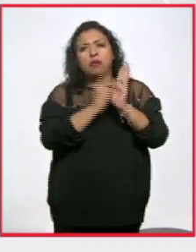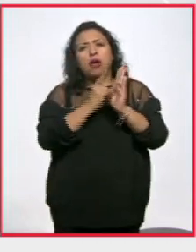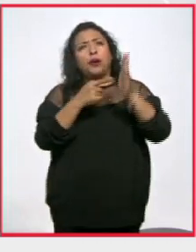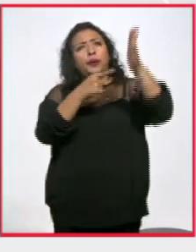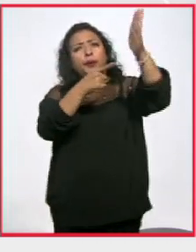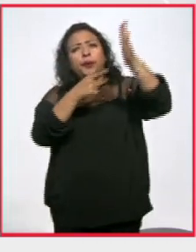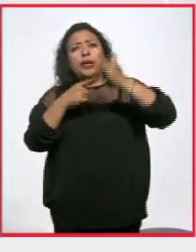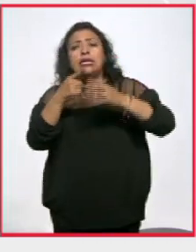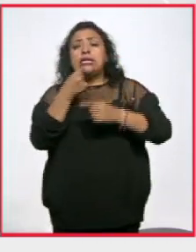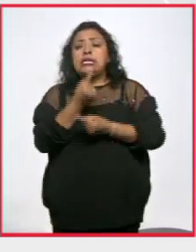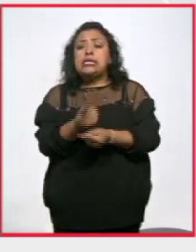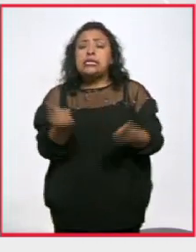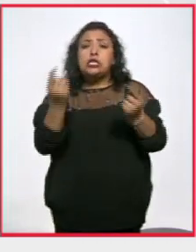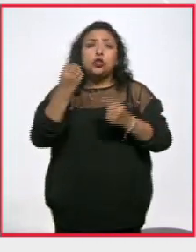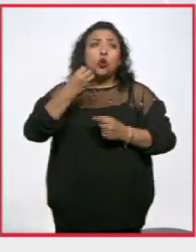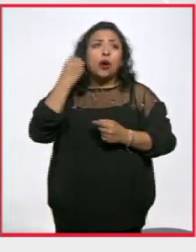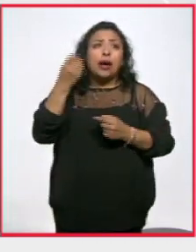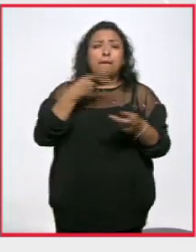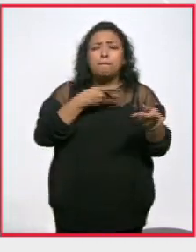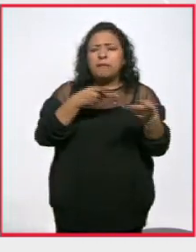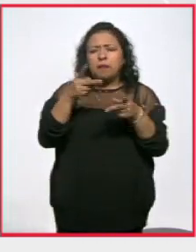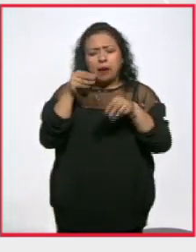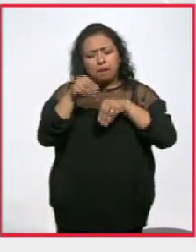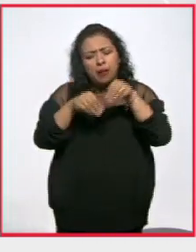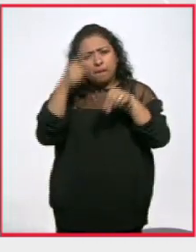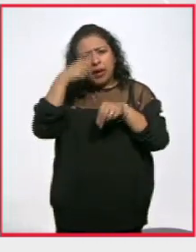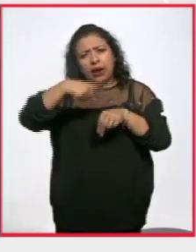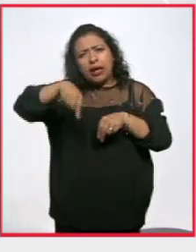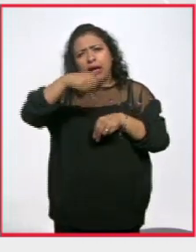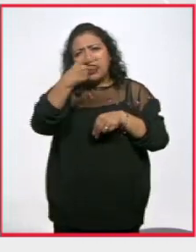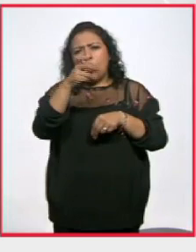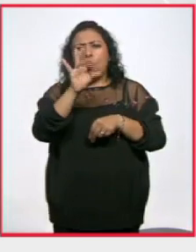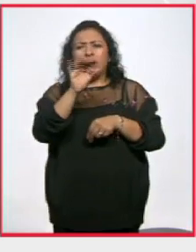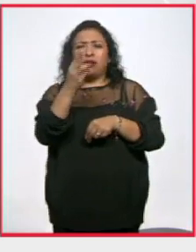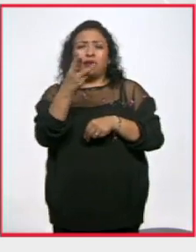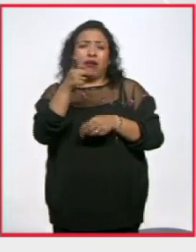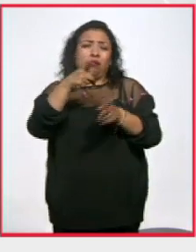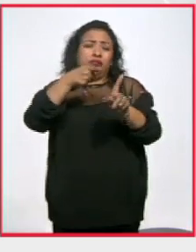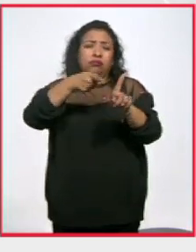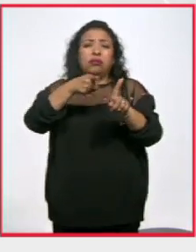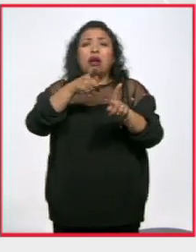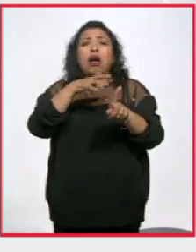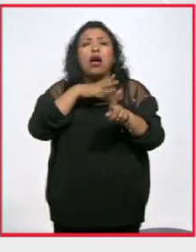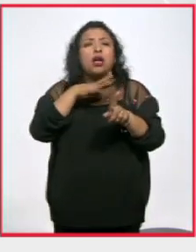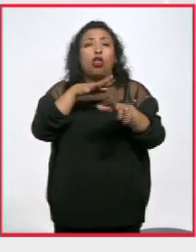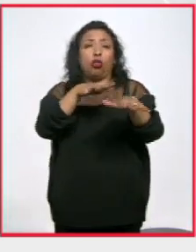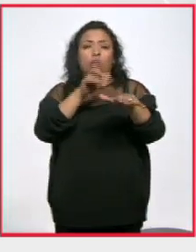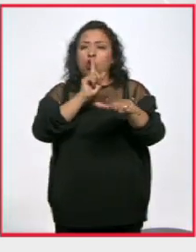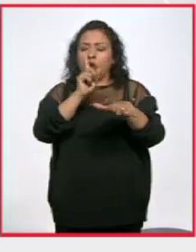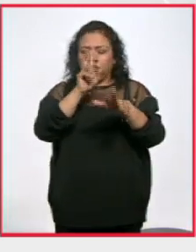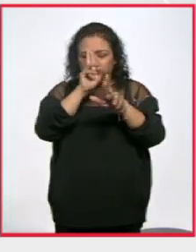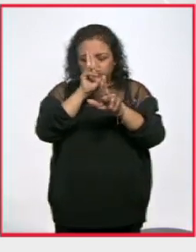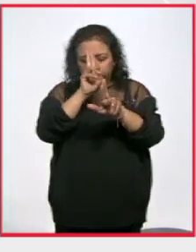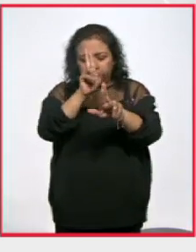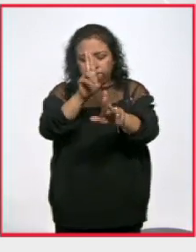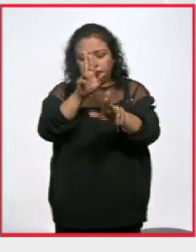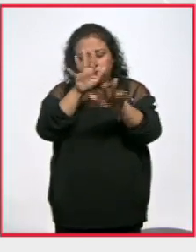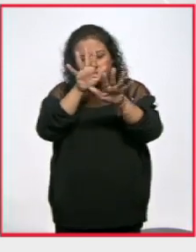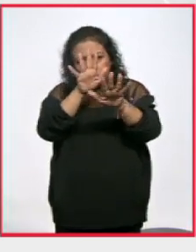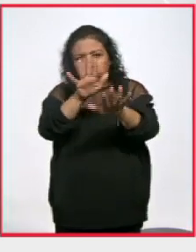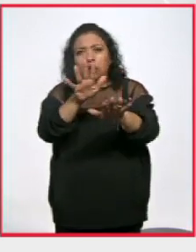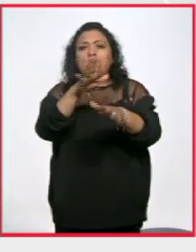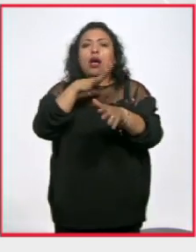por niños oaxaqueños, preparados especialmente para ello, porque esto tiene un carácter no de espectáculo, es un ritual, es una